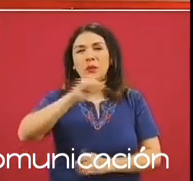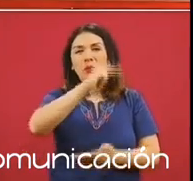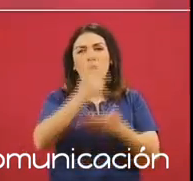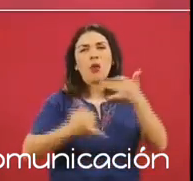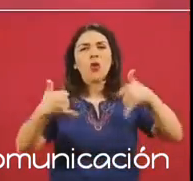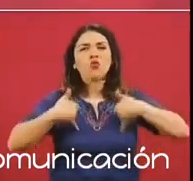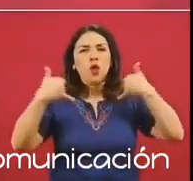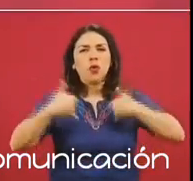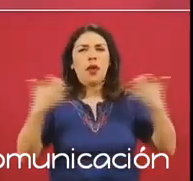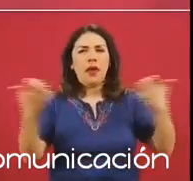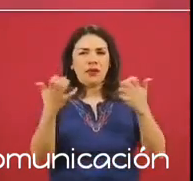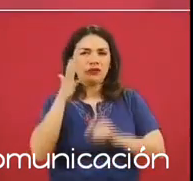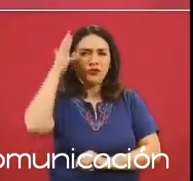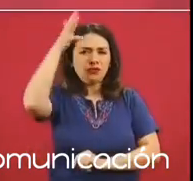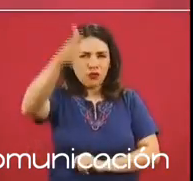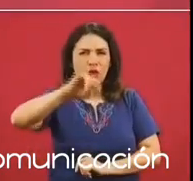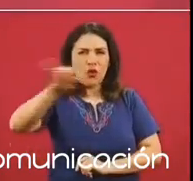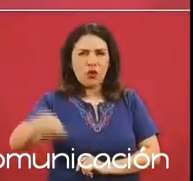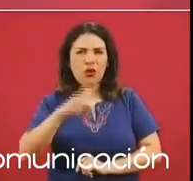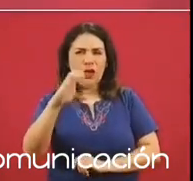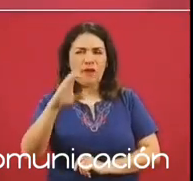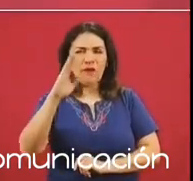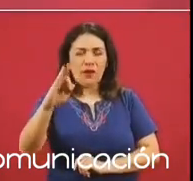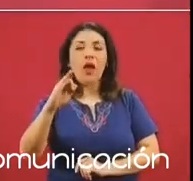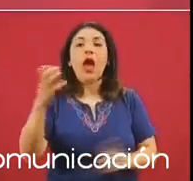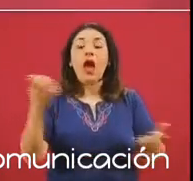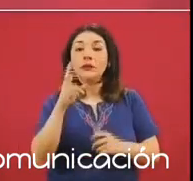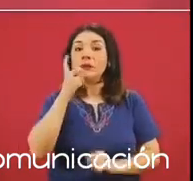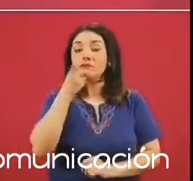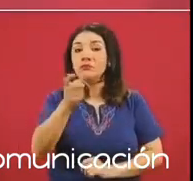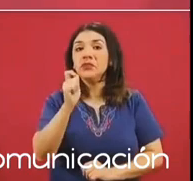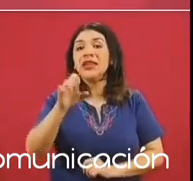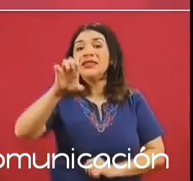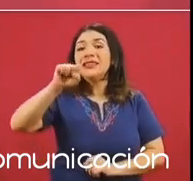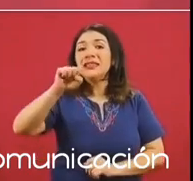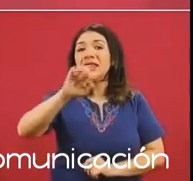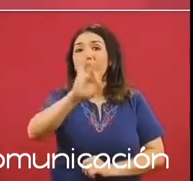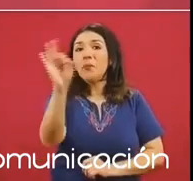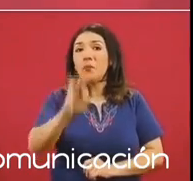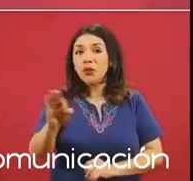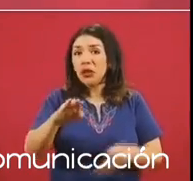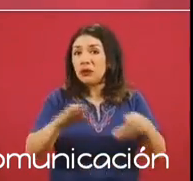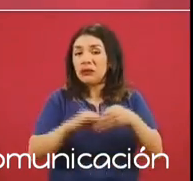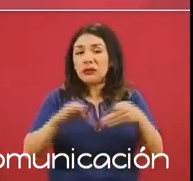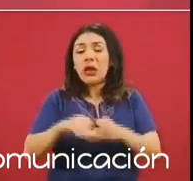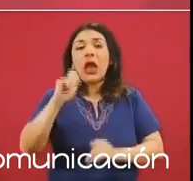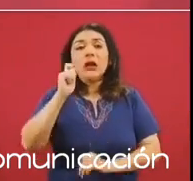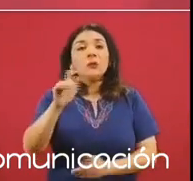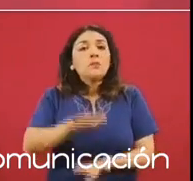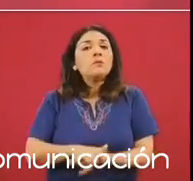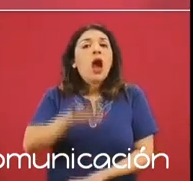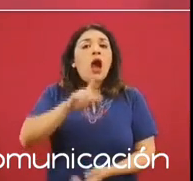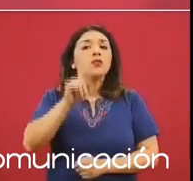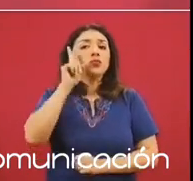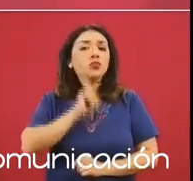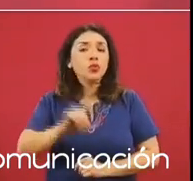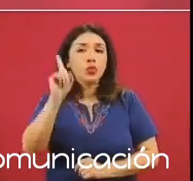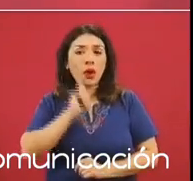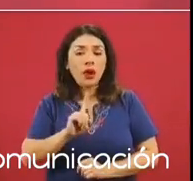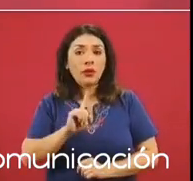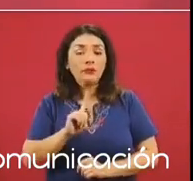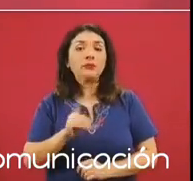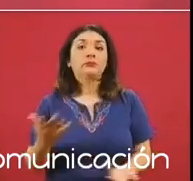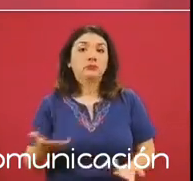construyendo el futuro, también hemos mencionado que cerca del 60 por ciento son mujeres. Esto